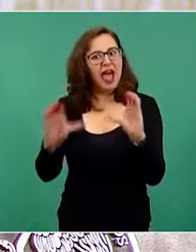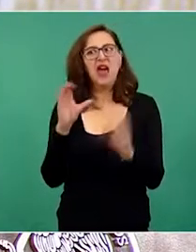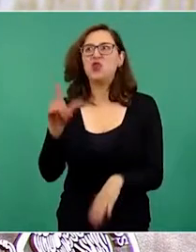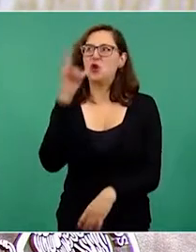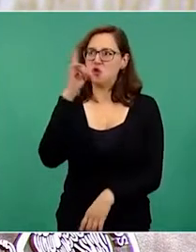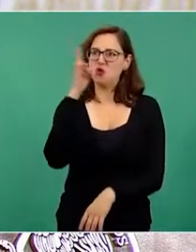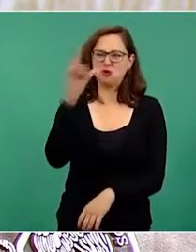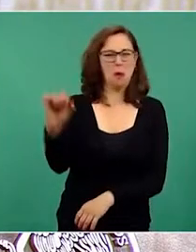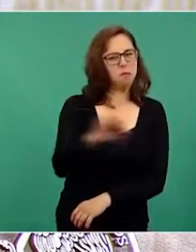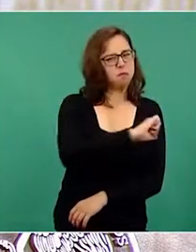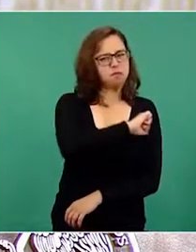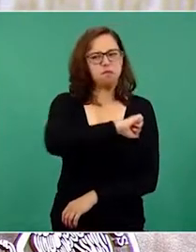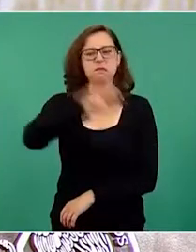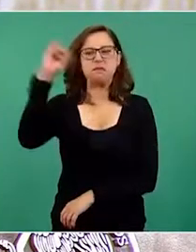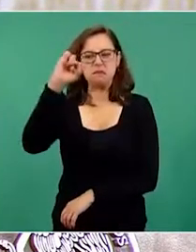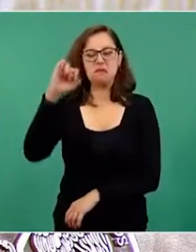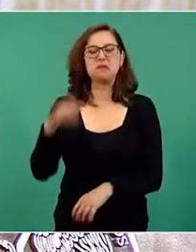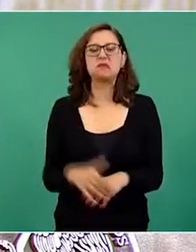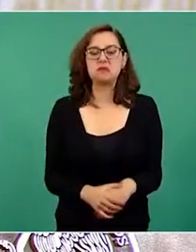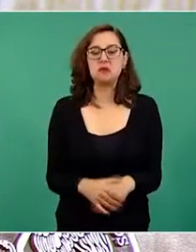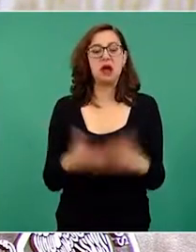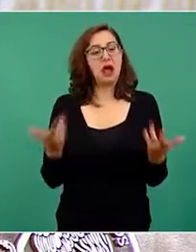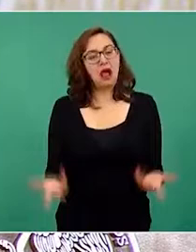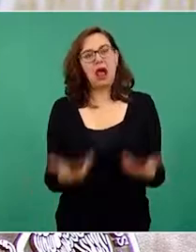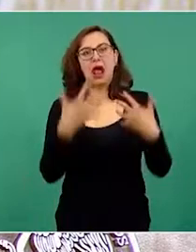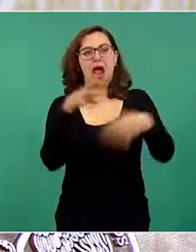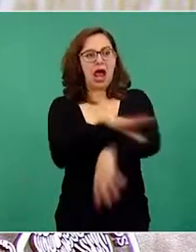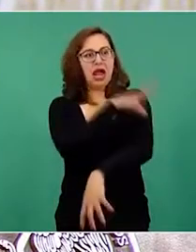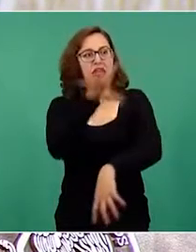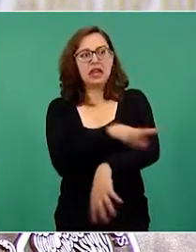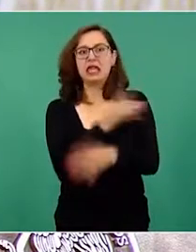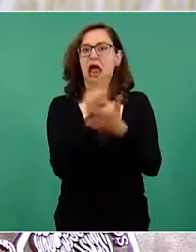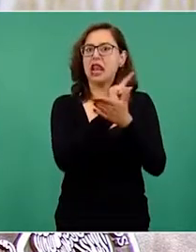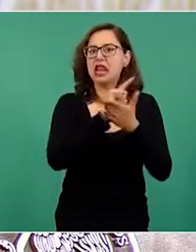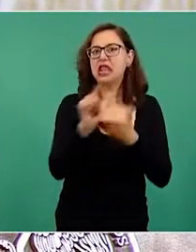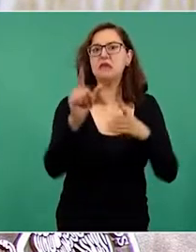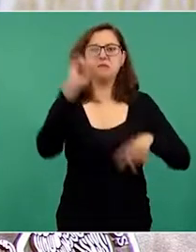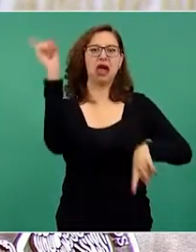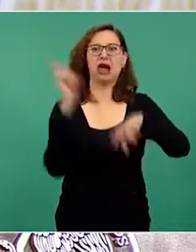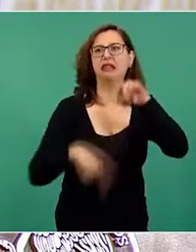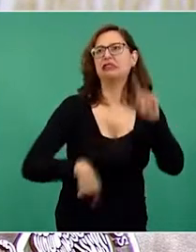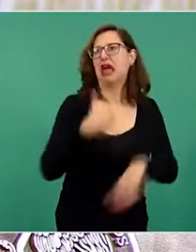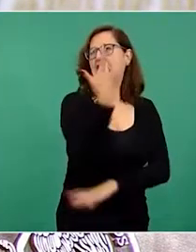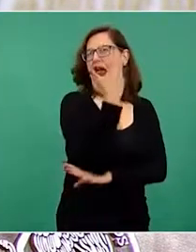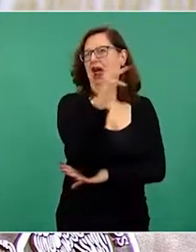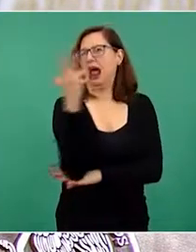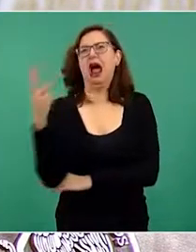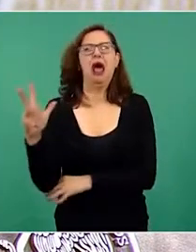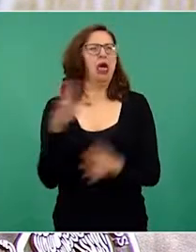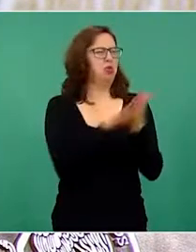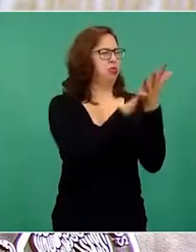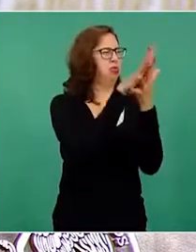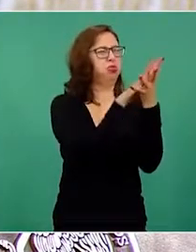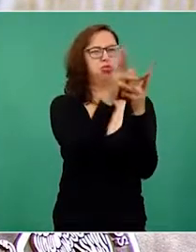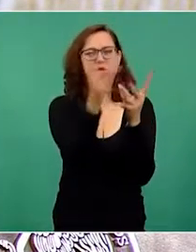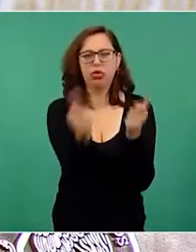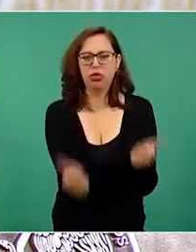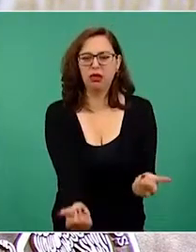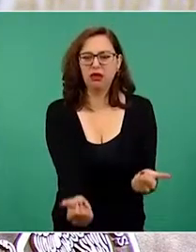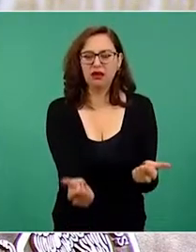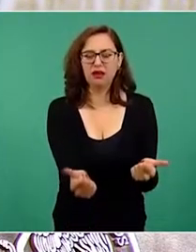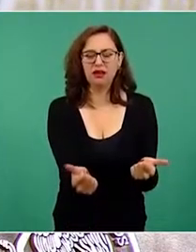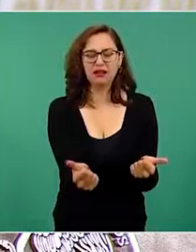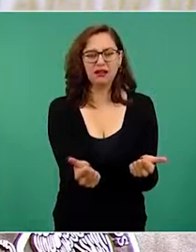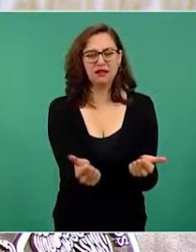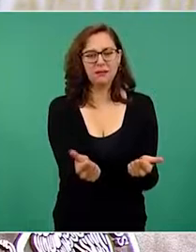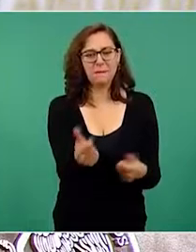se va a afectar con las energías limpias, que se va a destruir el medio ambiente. Todo ello es más falso que los robots que